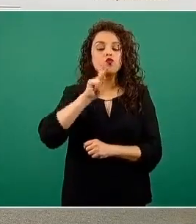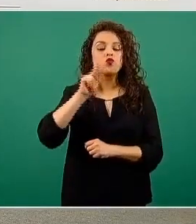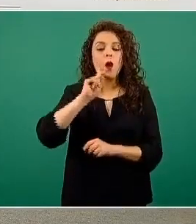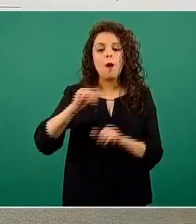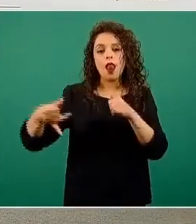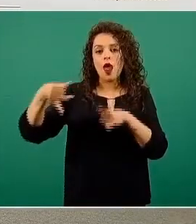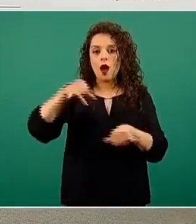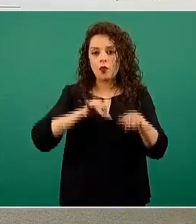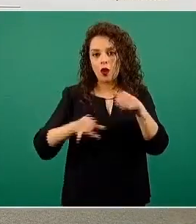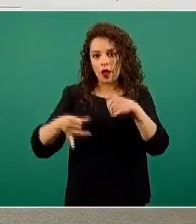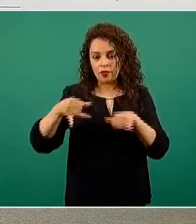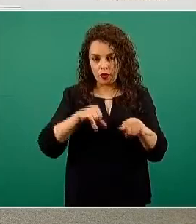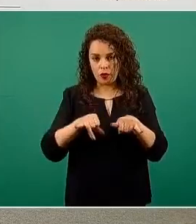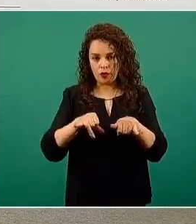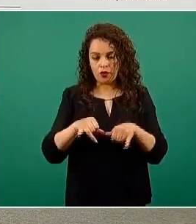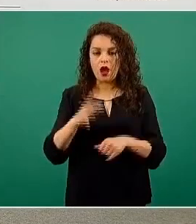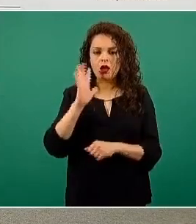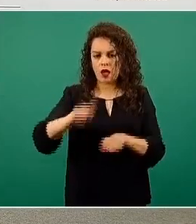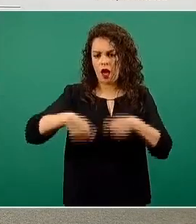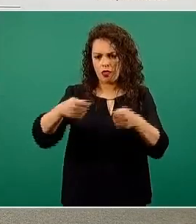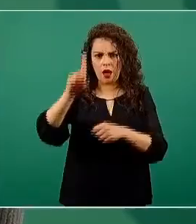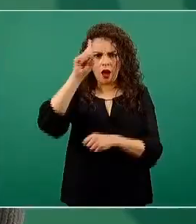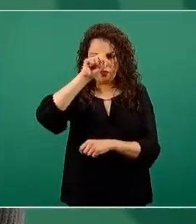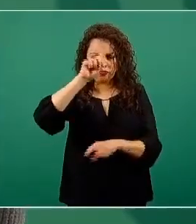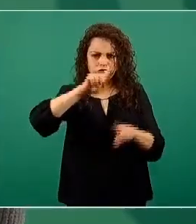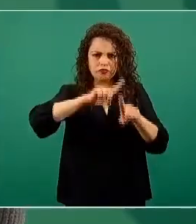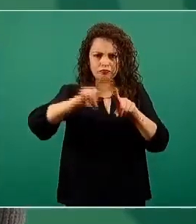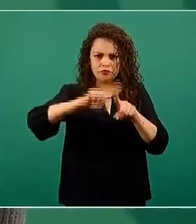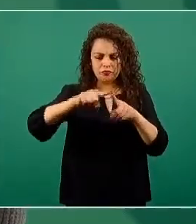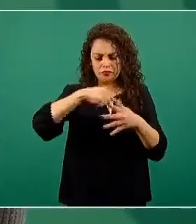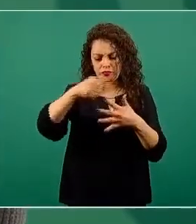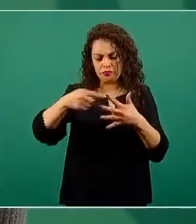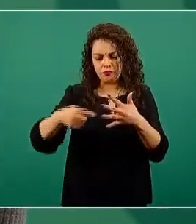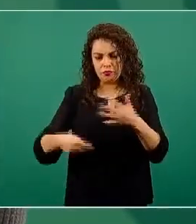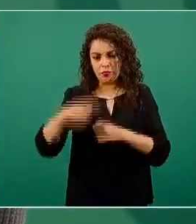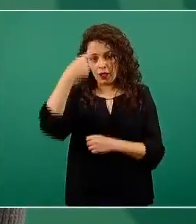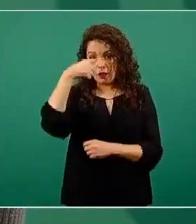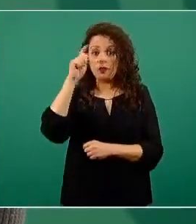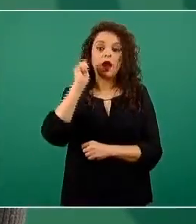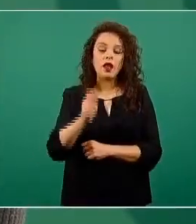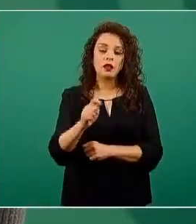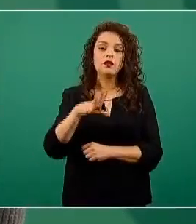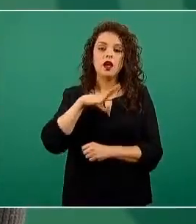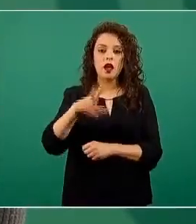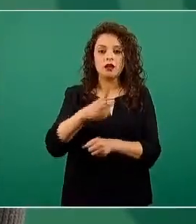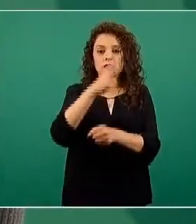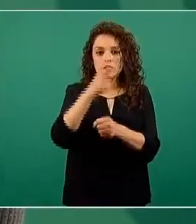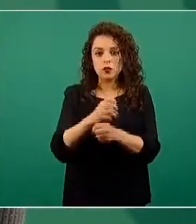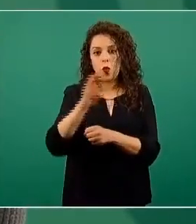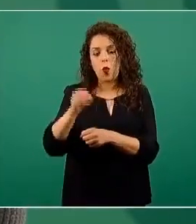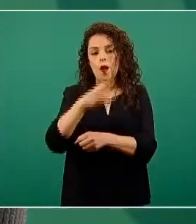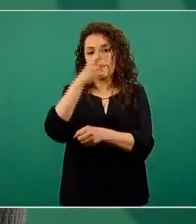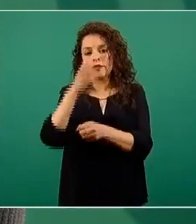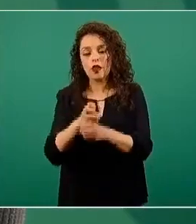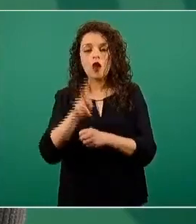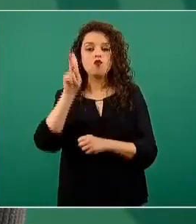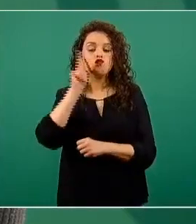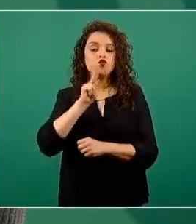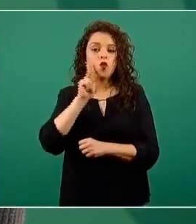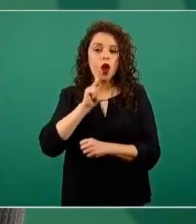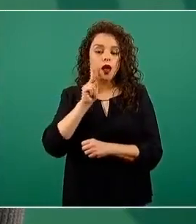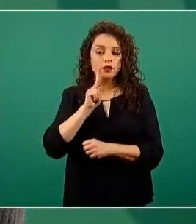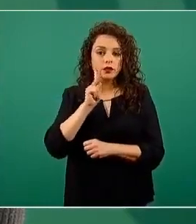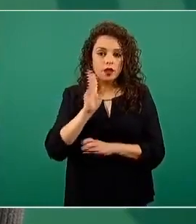Obviamente, se han hecho las recomendaciones correspondientes para que el seguimiento incluya segundas o terceras muestras en función de poder